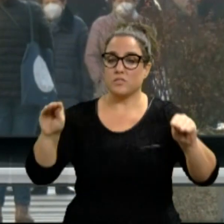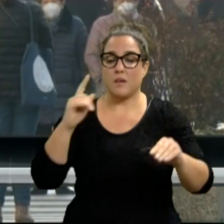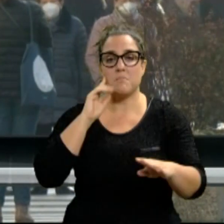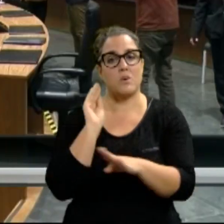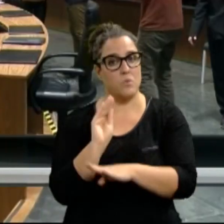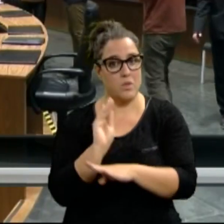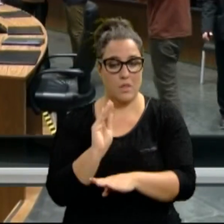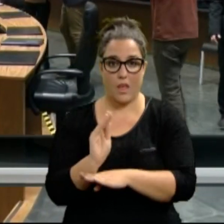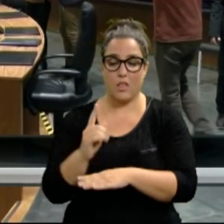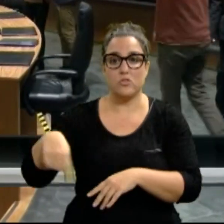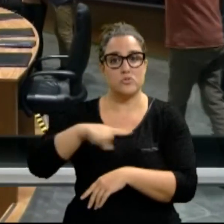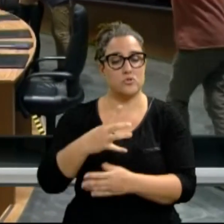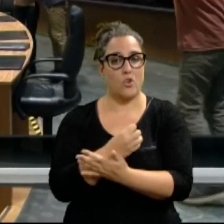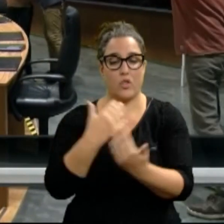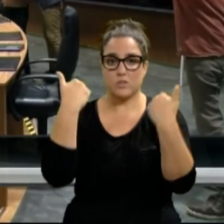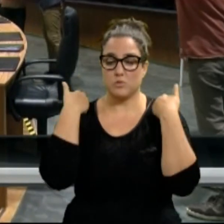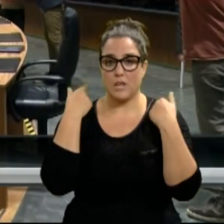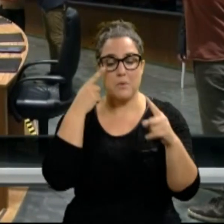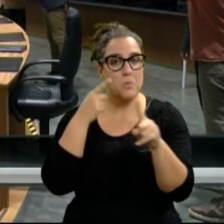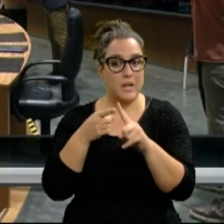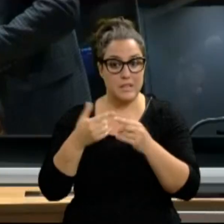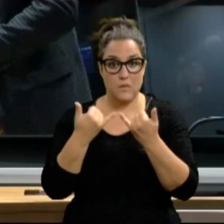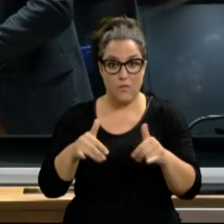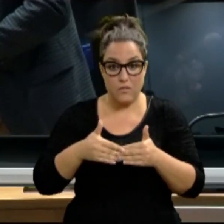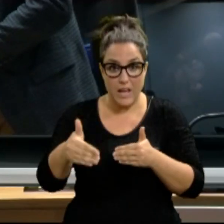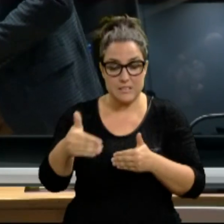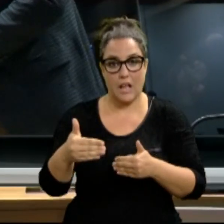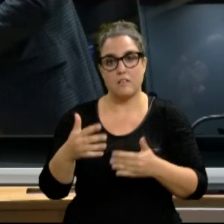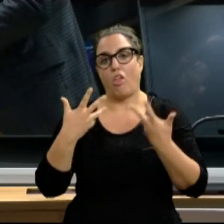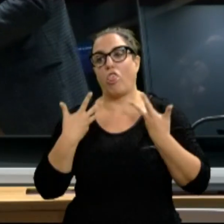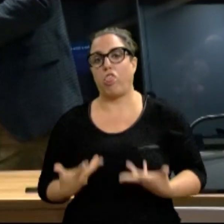para no relajarse durante estas próximas fiestas en la comunidad foral.